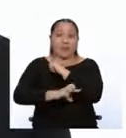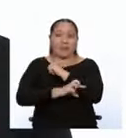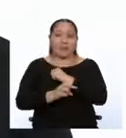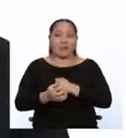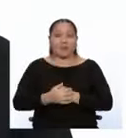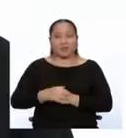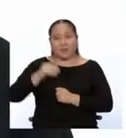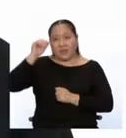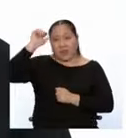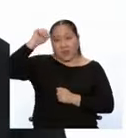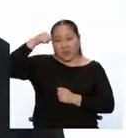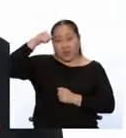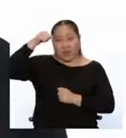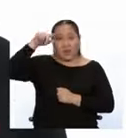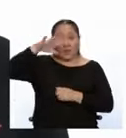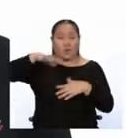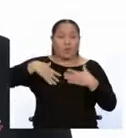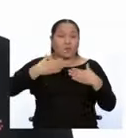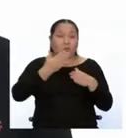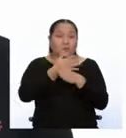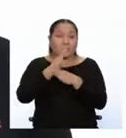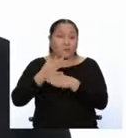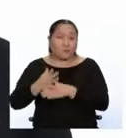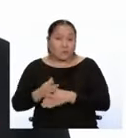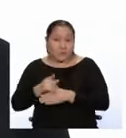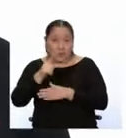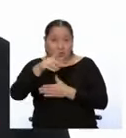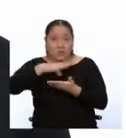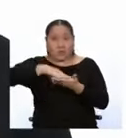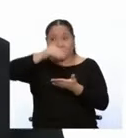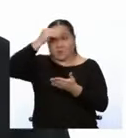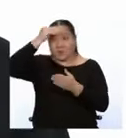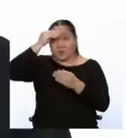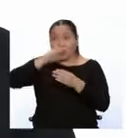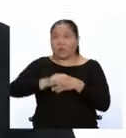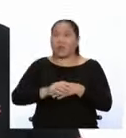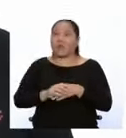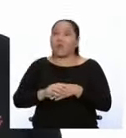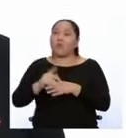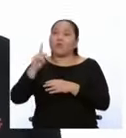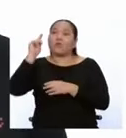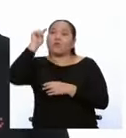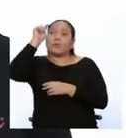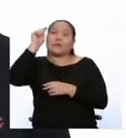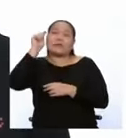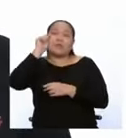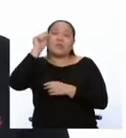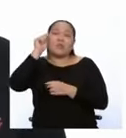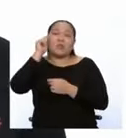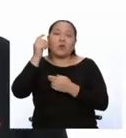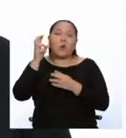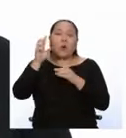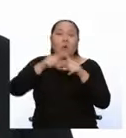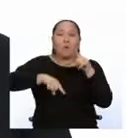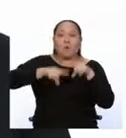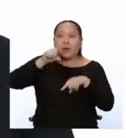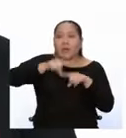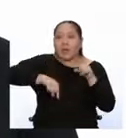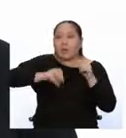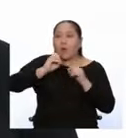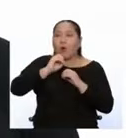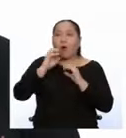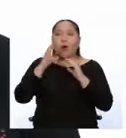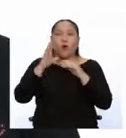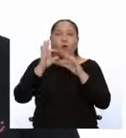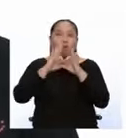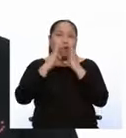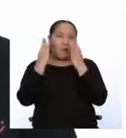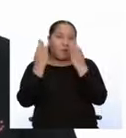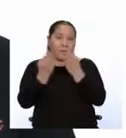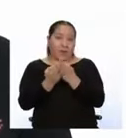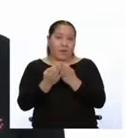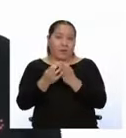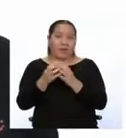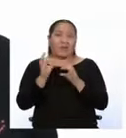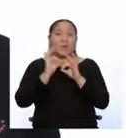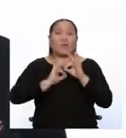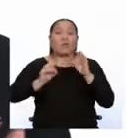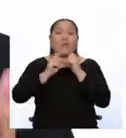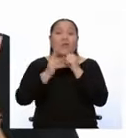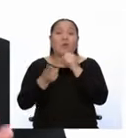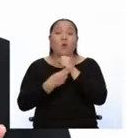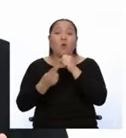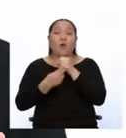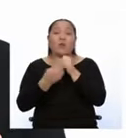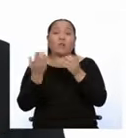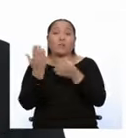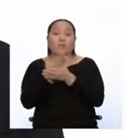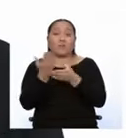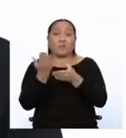Recuerden que pueden compartir lo aprendido con algún tío, prima o algún familiar. Es importante que puedan registrar sus trabajos para